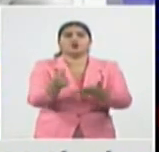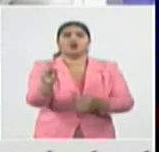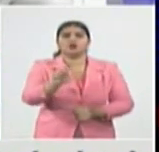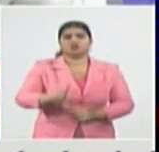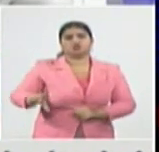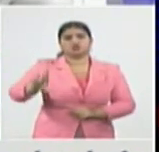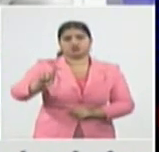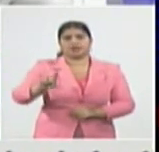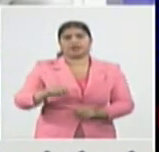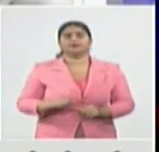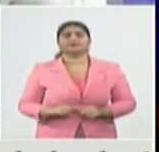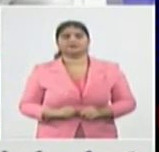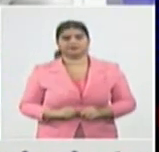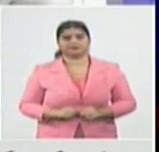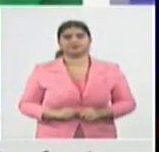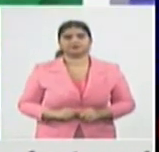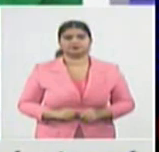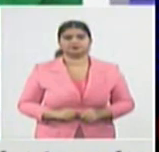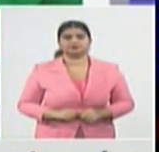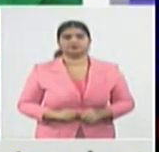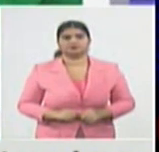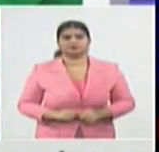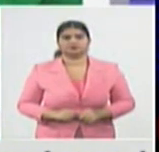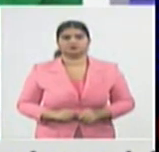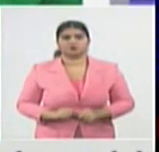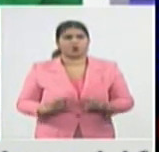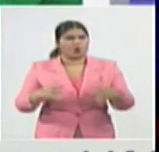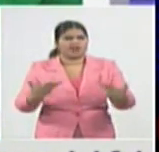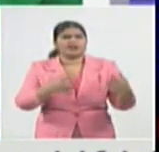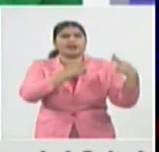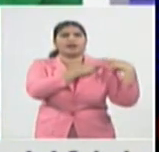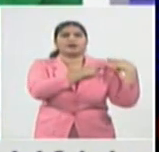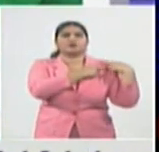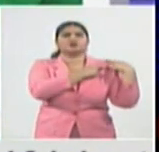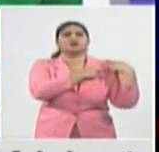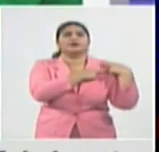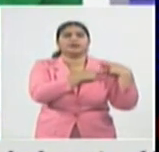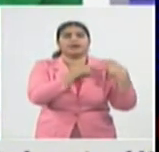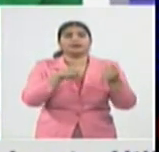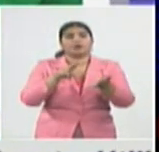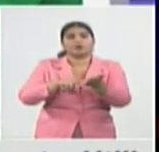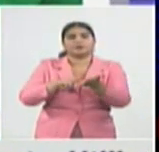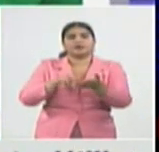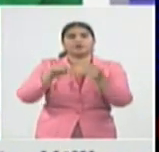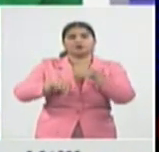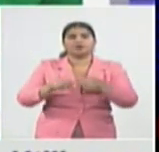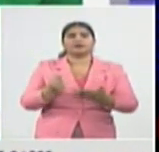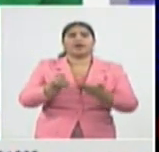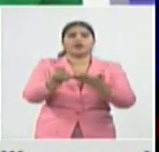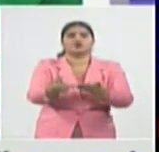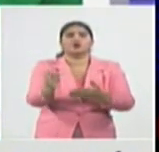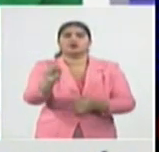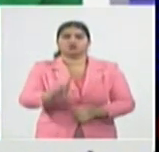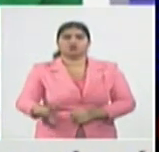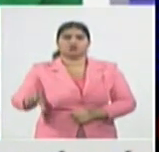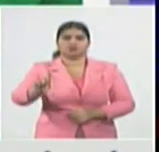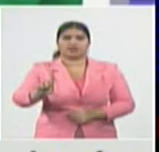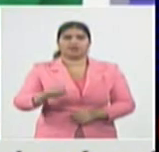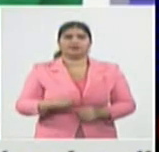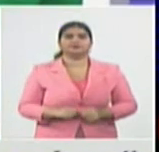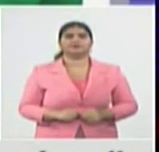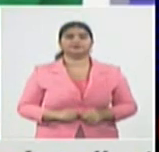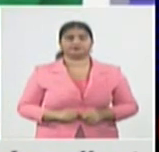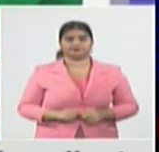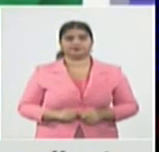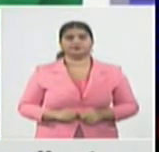asignarle a cada uno hablabas de algo importante muchas veces cuando hablamos de apoyo social solamente nos centramos